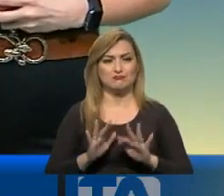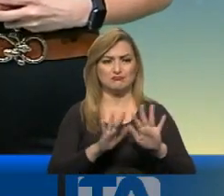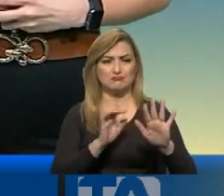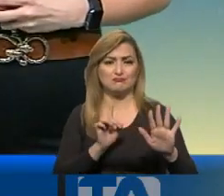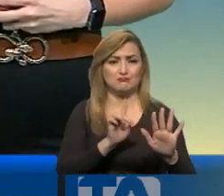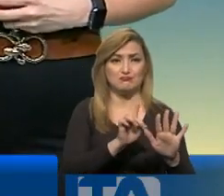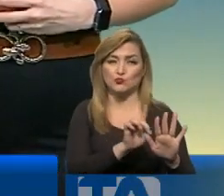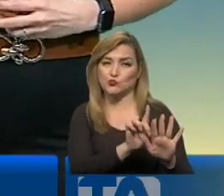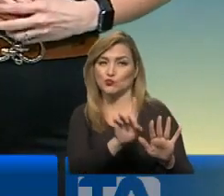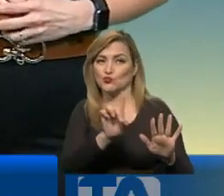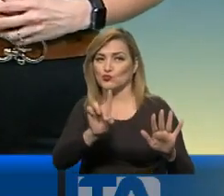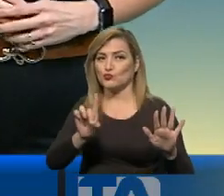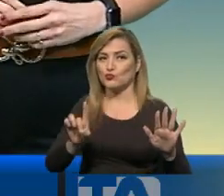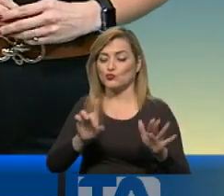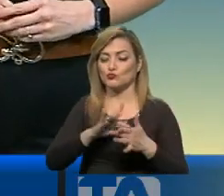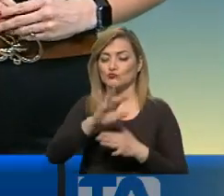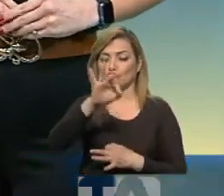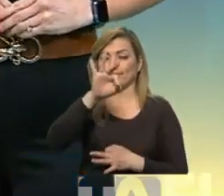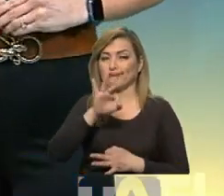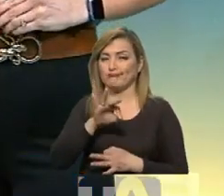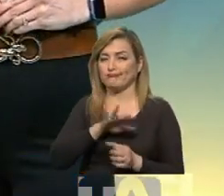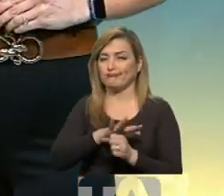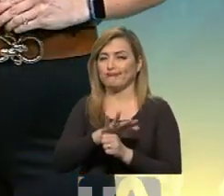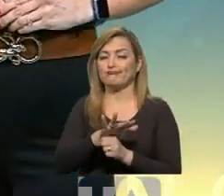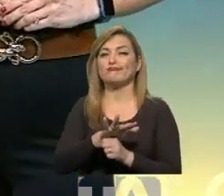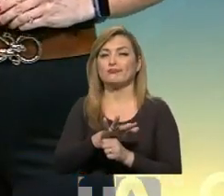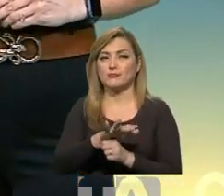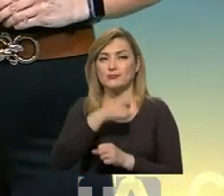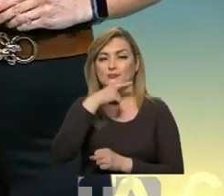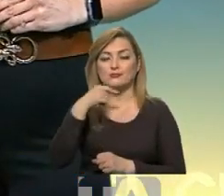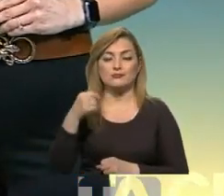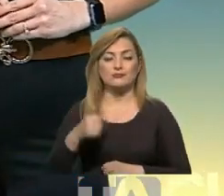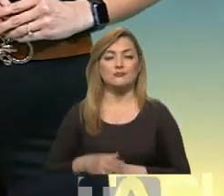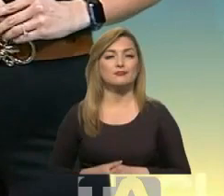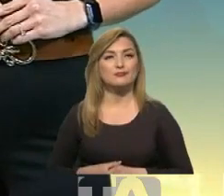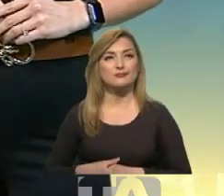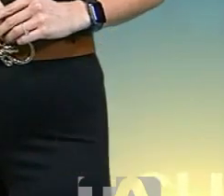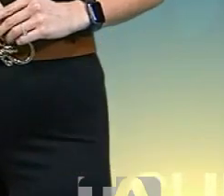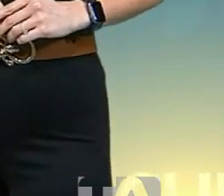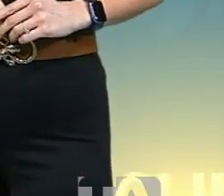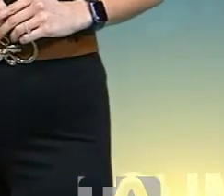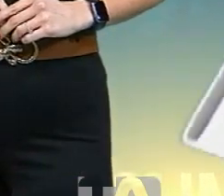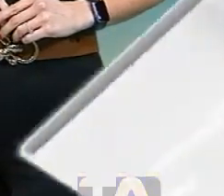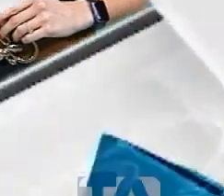para no correr riesgos y posibles contagios de COVID-19 durante este feriado de carnaval.